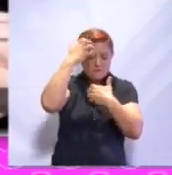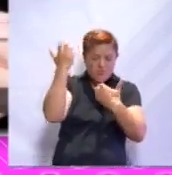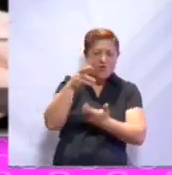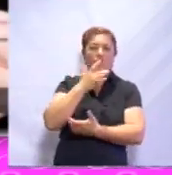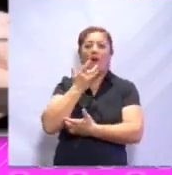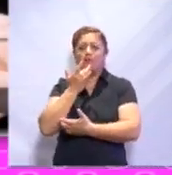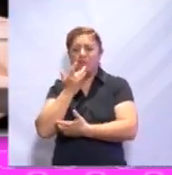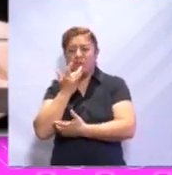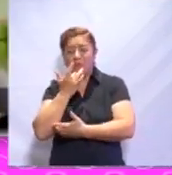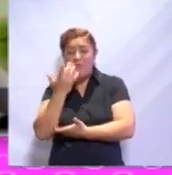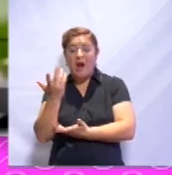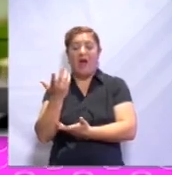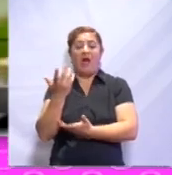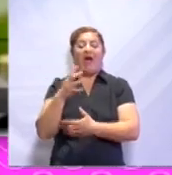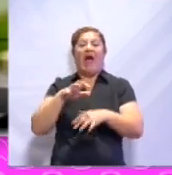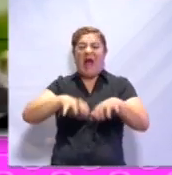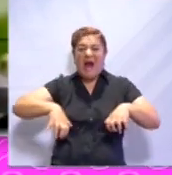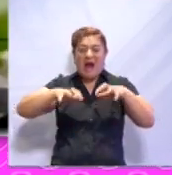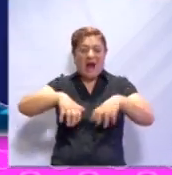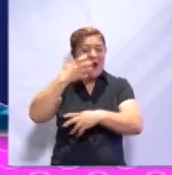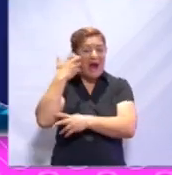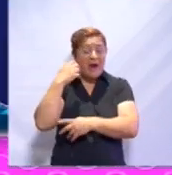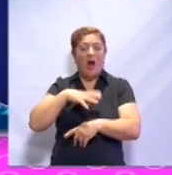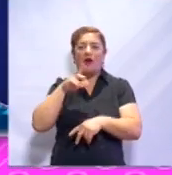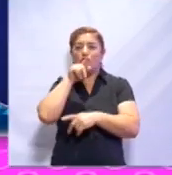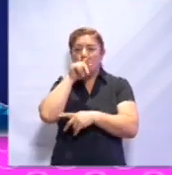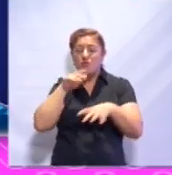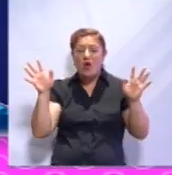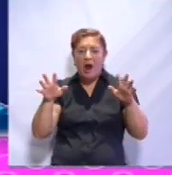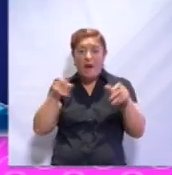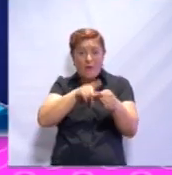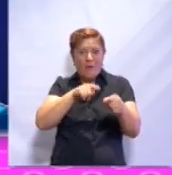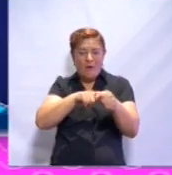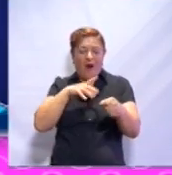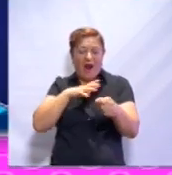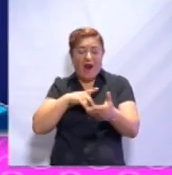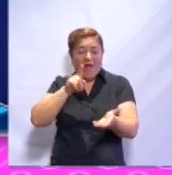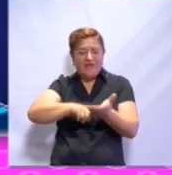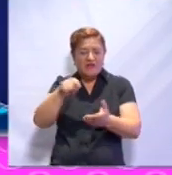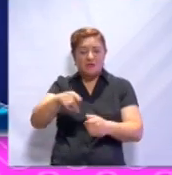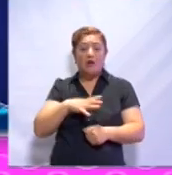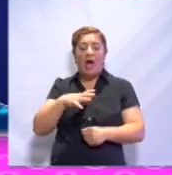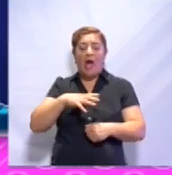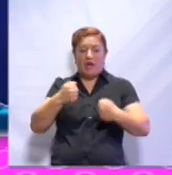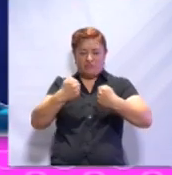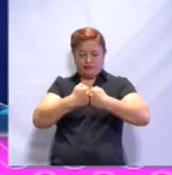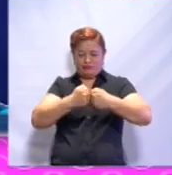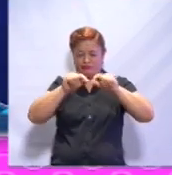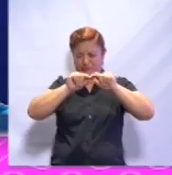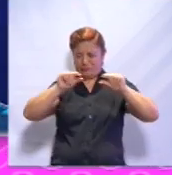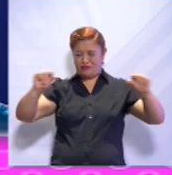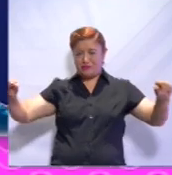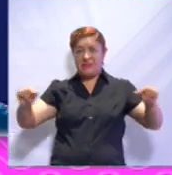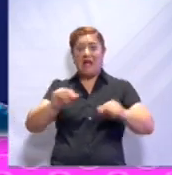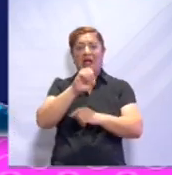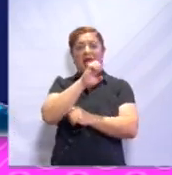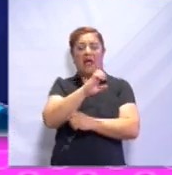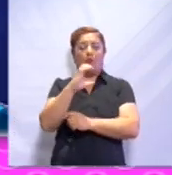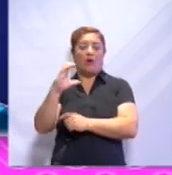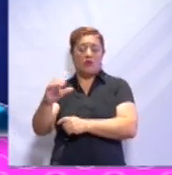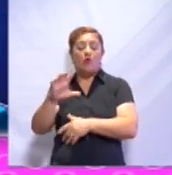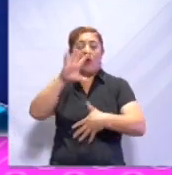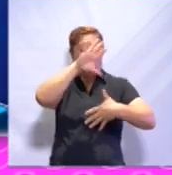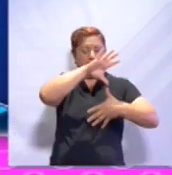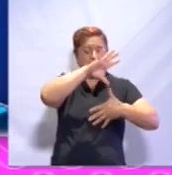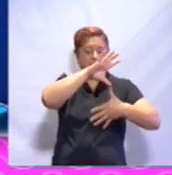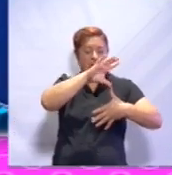jaguares y coloridas aves habitan en ellas. La selva se ubica en una franja cercana al Ecuador, en América Central,